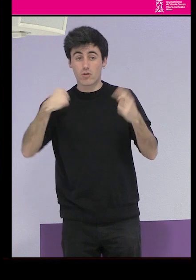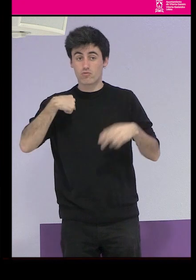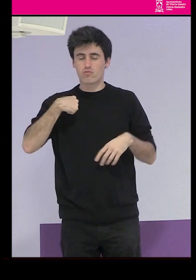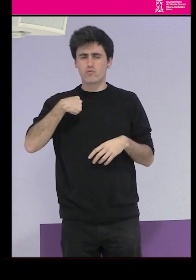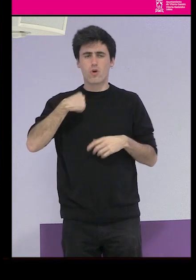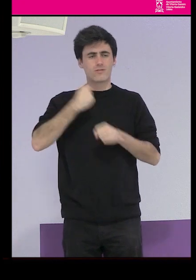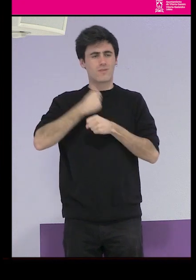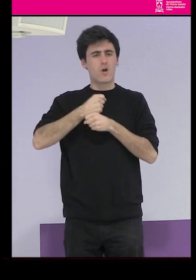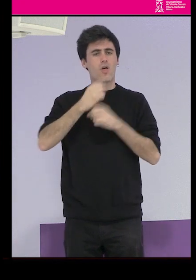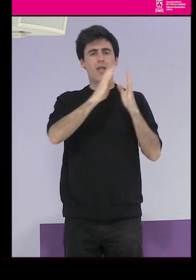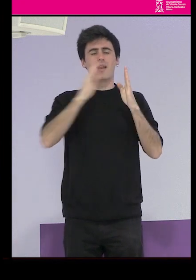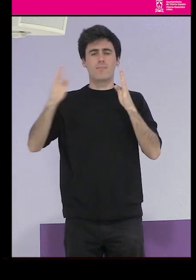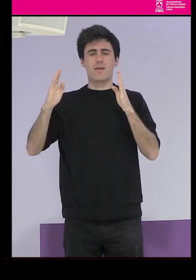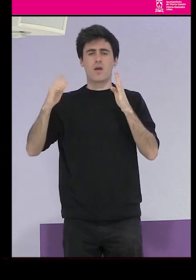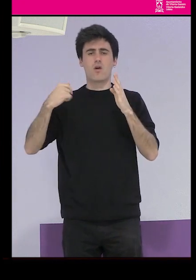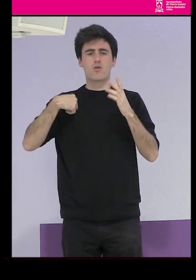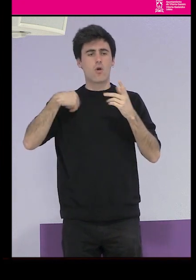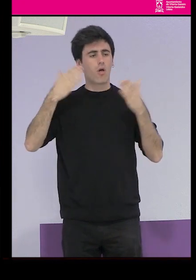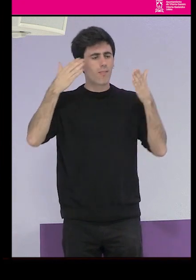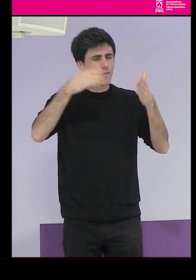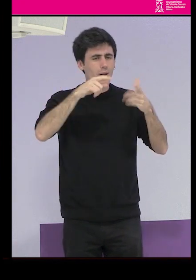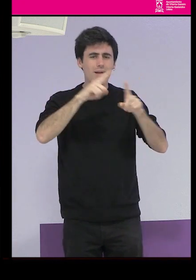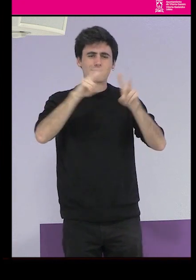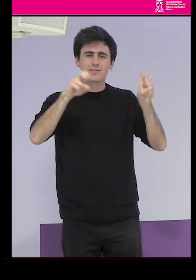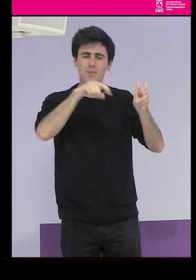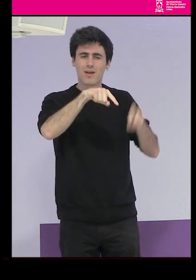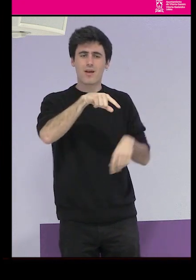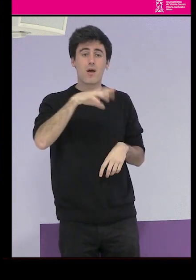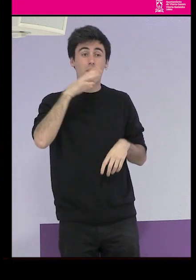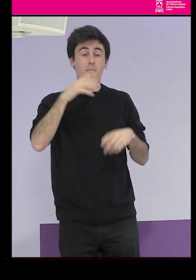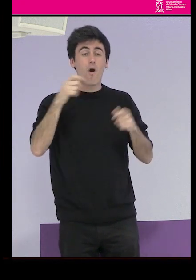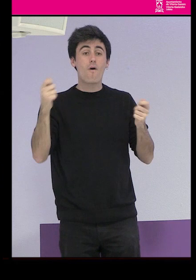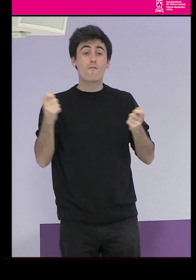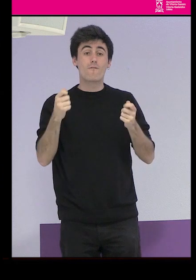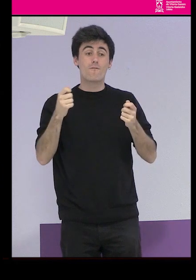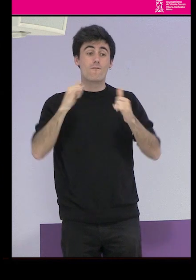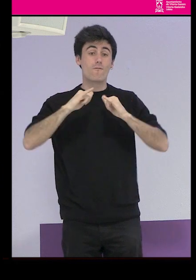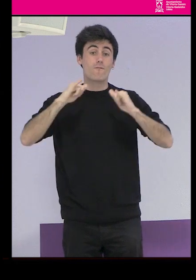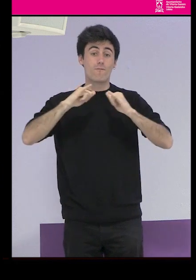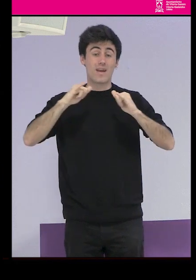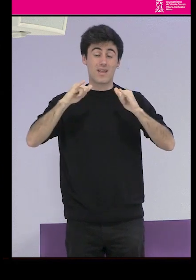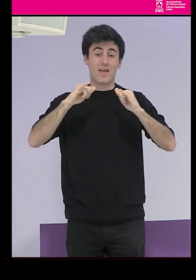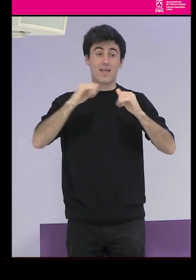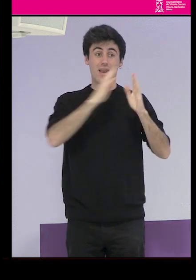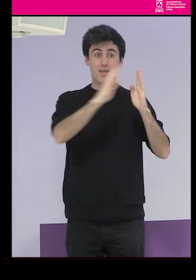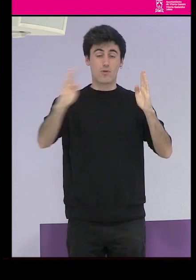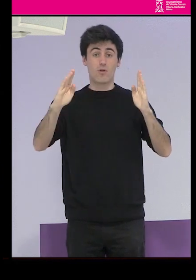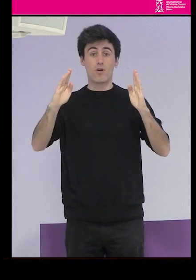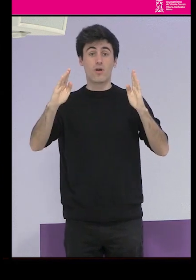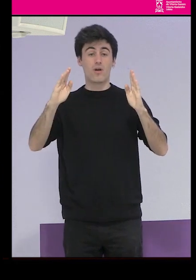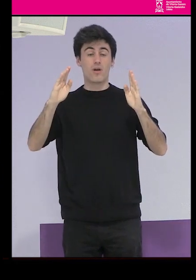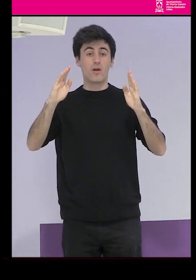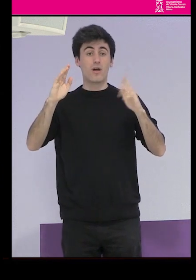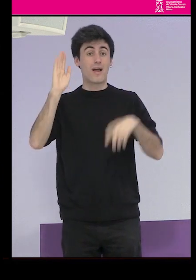librera le presté atención a este tema porque las ferias del libro como las conocemos ahora las pensó la República,